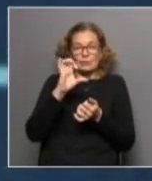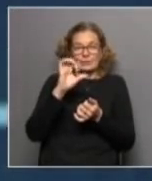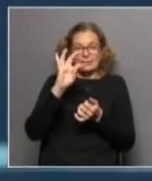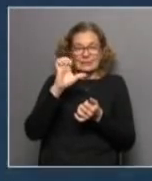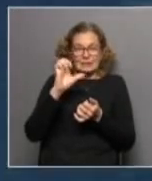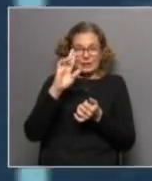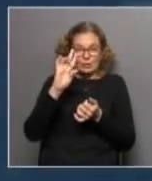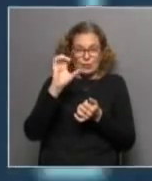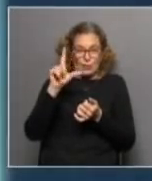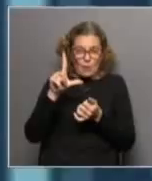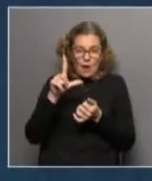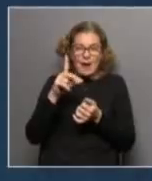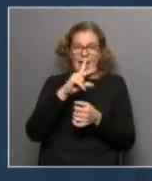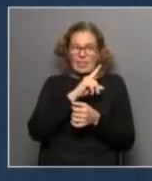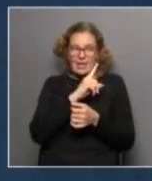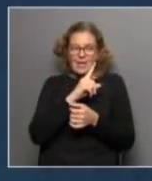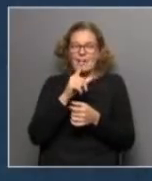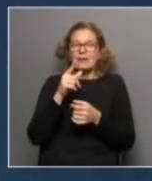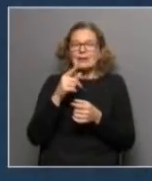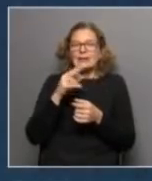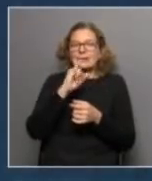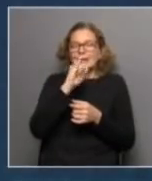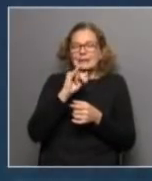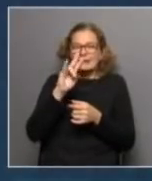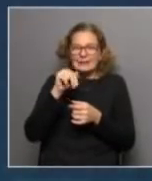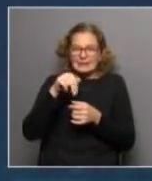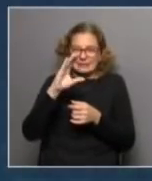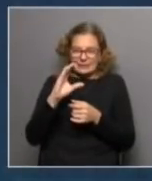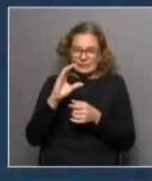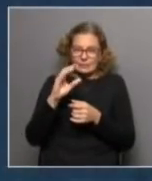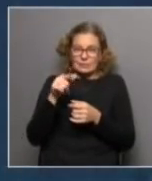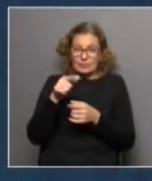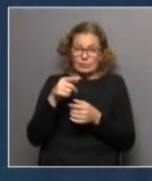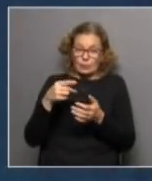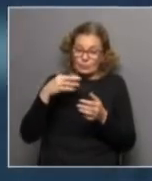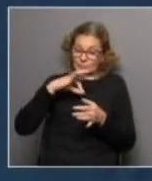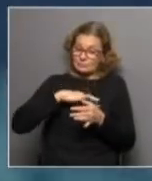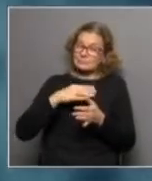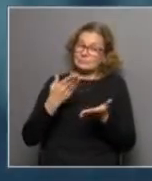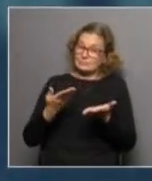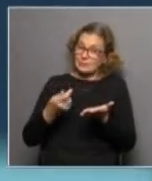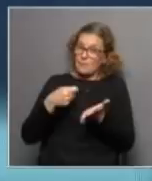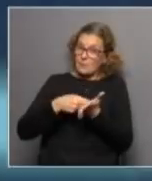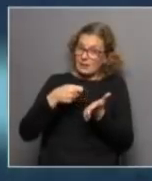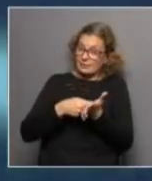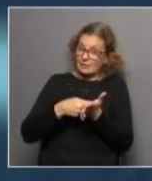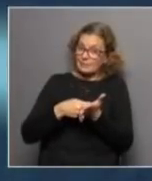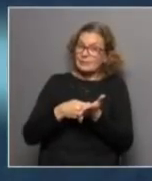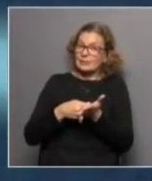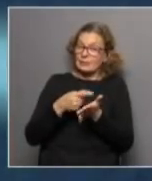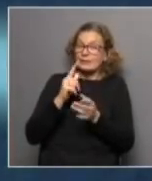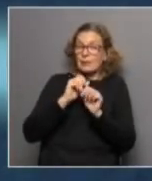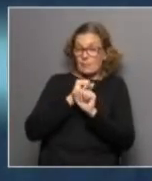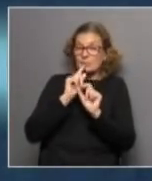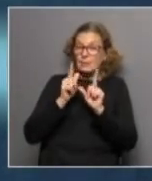te mandan zinc cuando son chiquitos y para hacer todo eso uno tiene que tener ingresos tiene que tener plata y tiene que